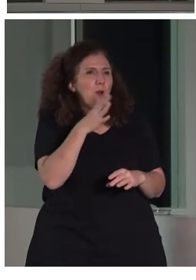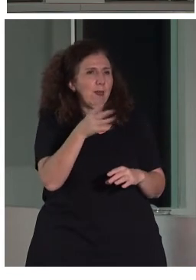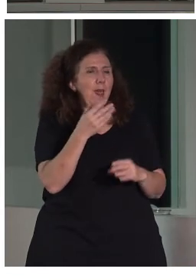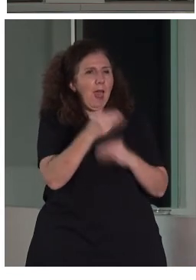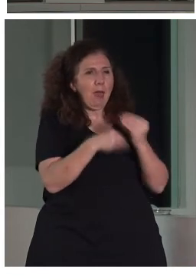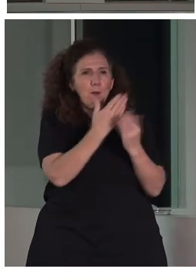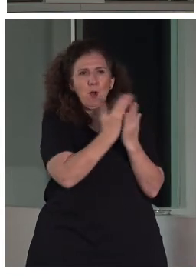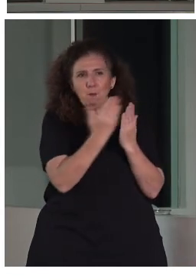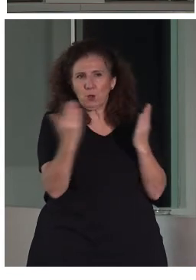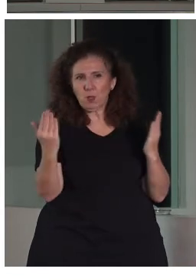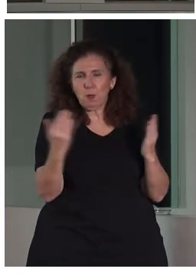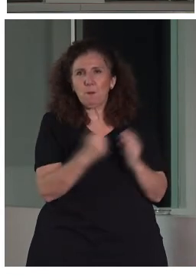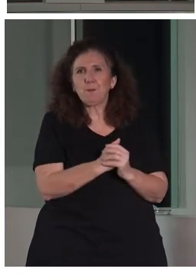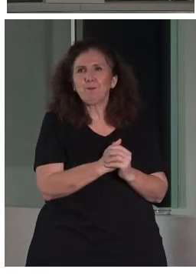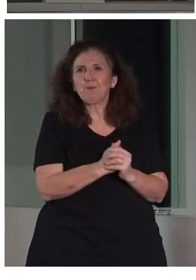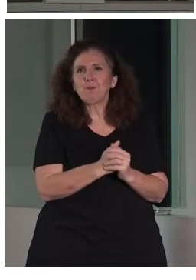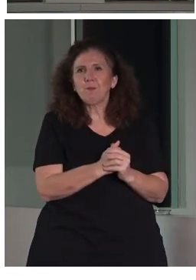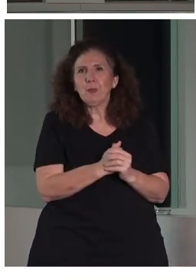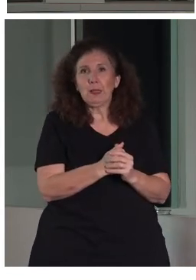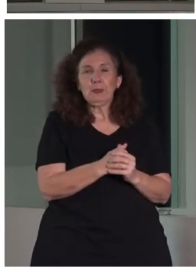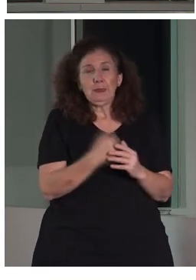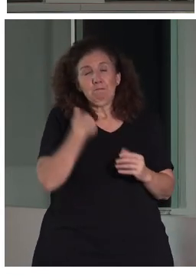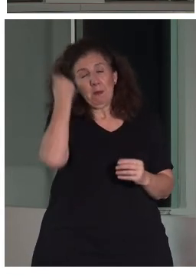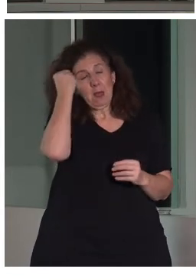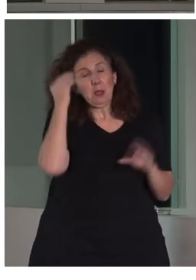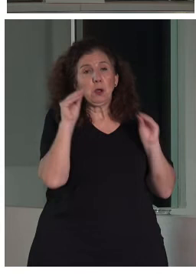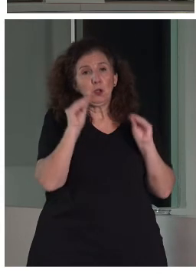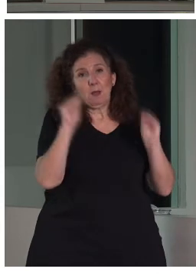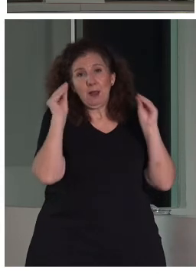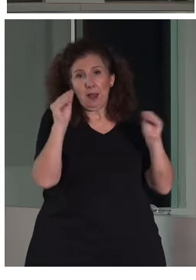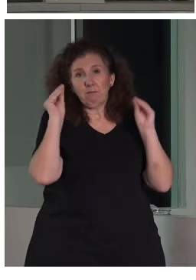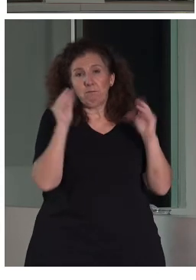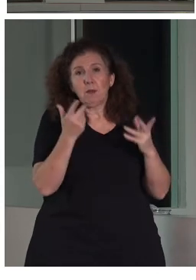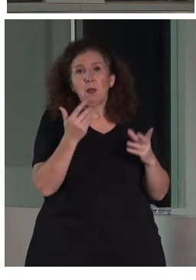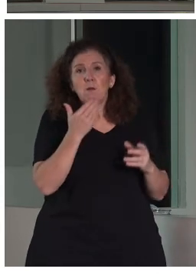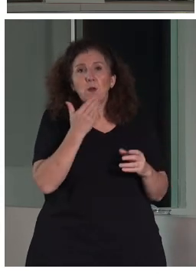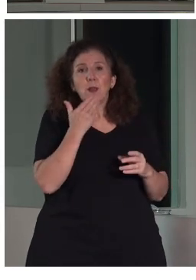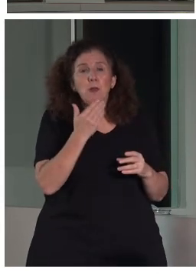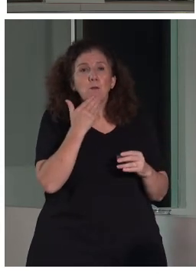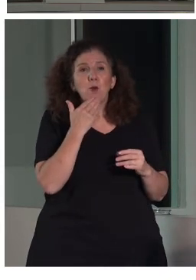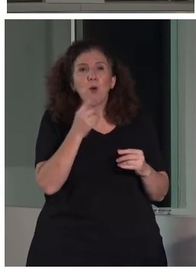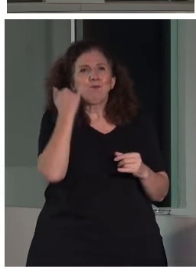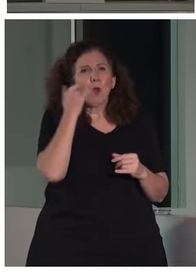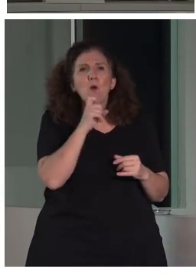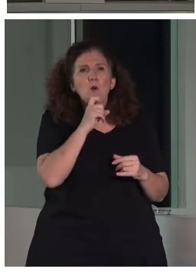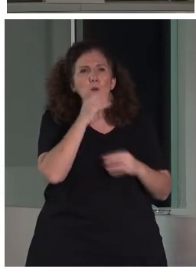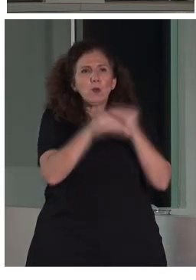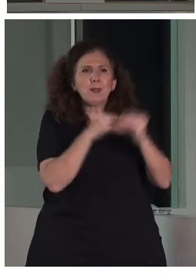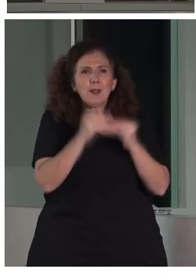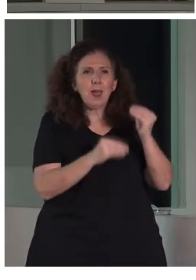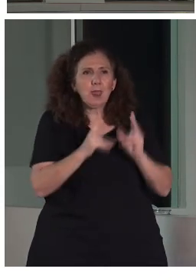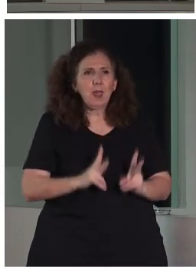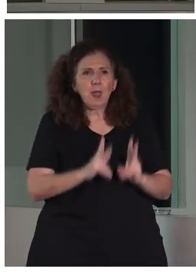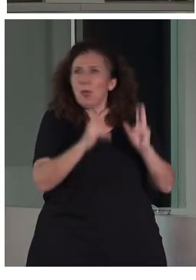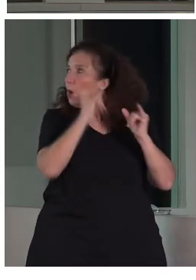Os llamará la atención, entre muchas otras cosas, los cortes de línea. Los cortes de línea están forzados, no